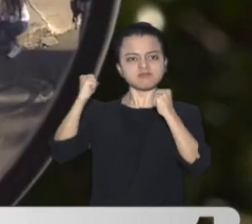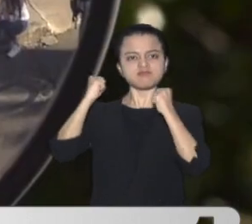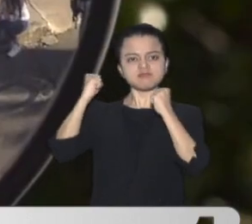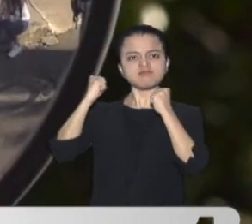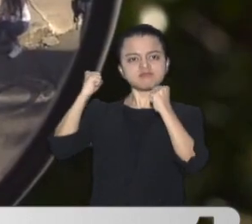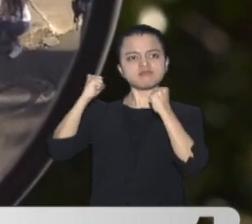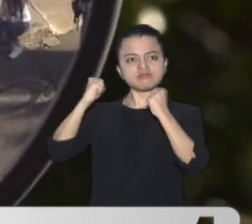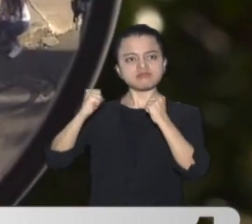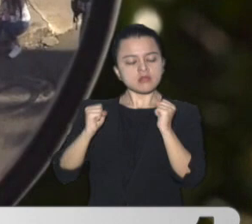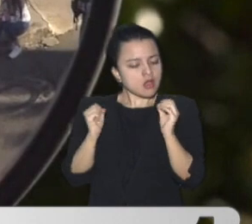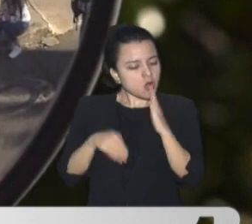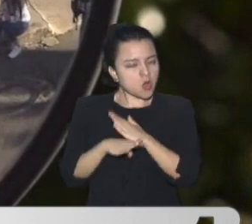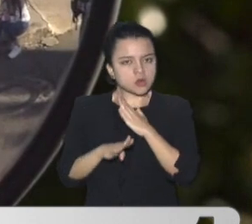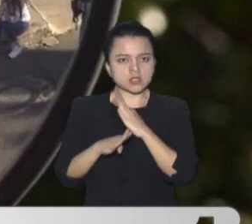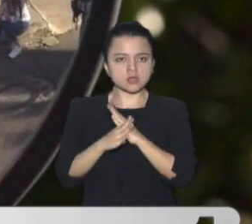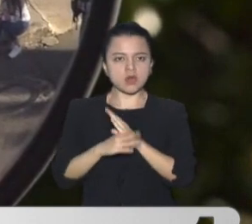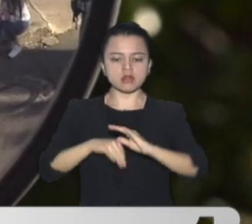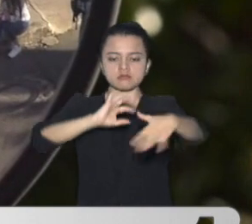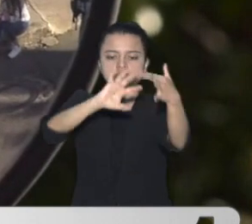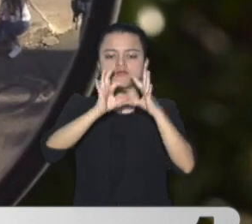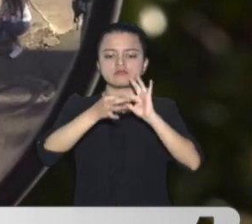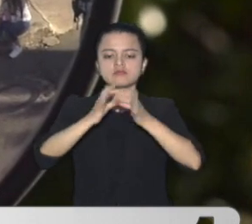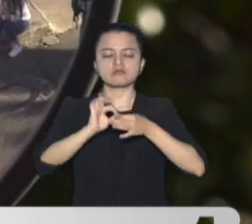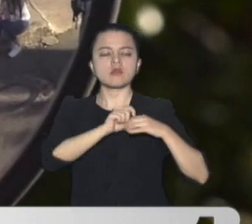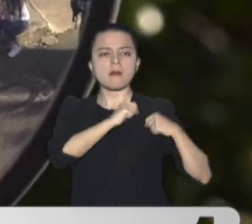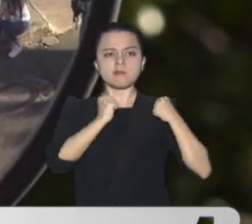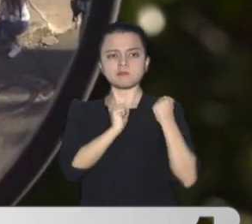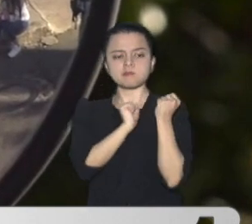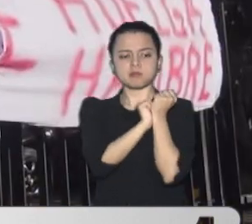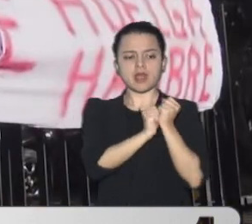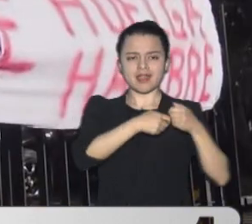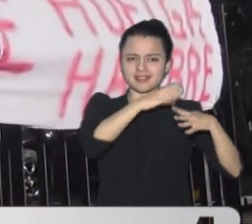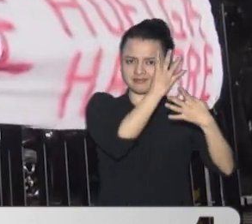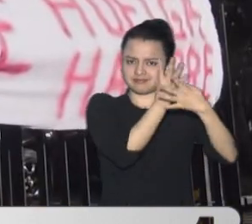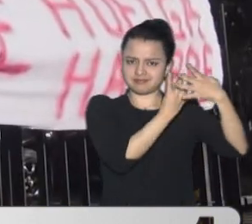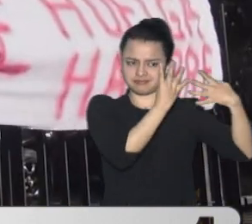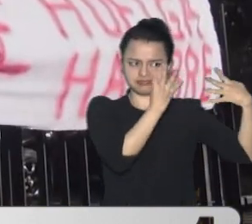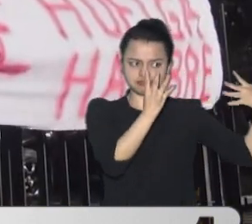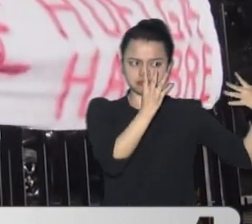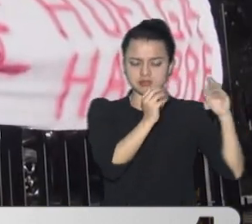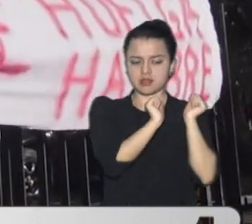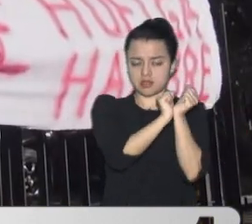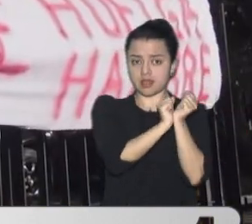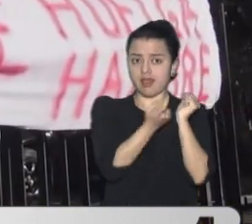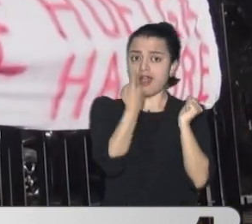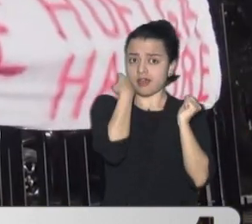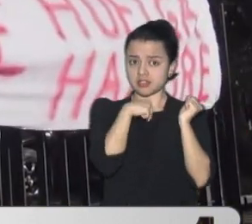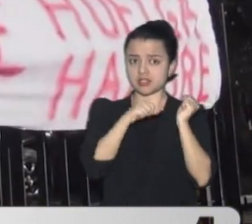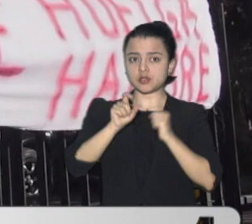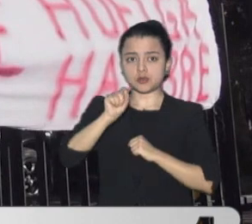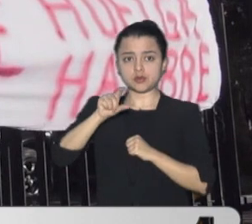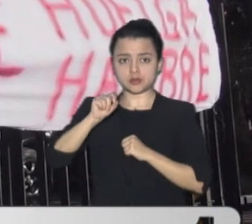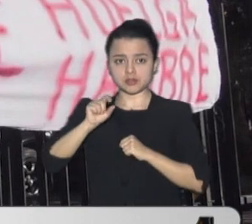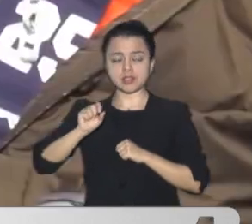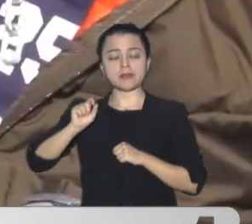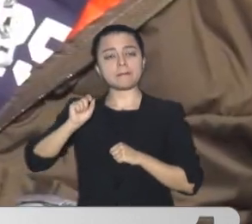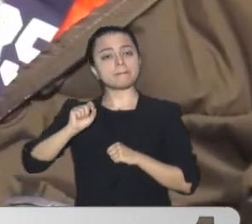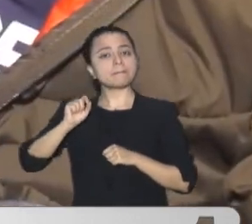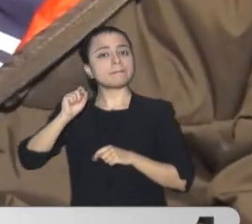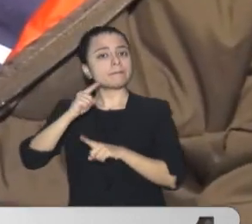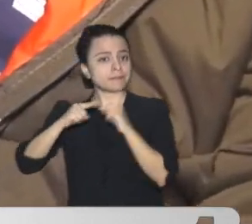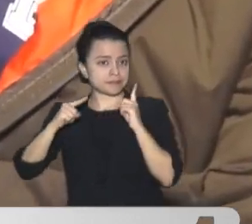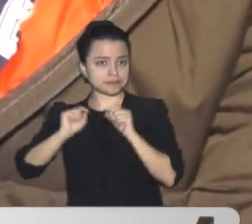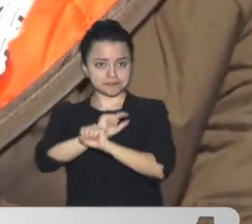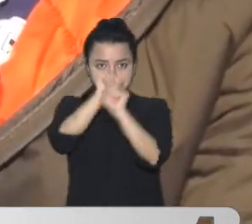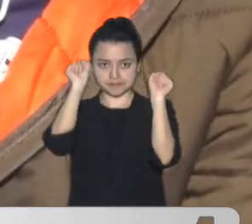presión De encadenarme aquí Y esperar una respuesta Sin embargo Eso lo hice Desde el día de ayer A las 11 y 30 De